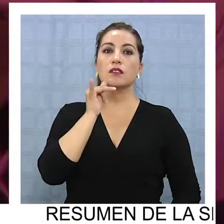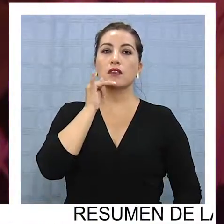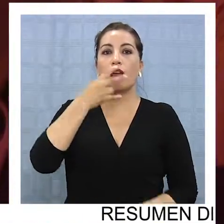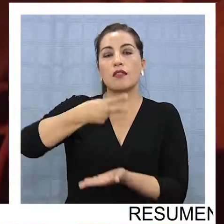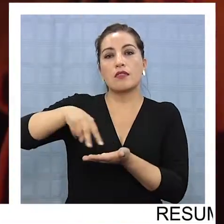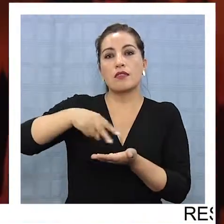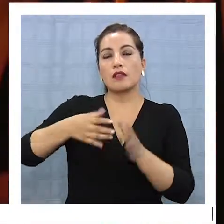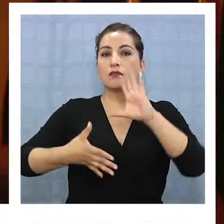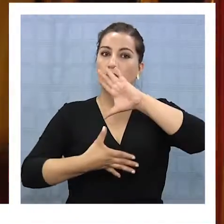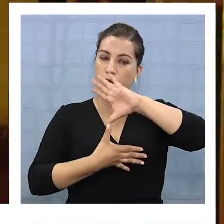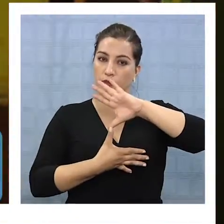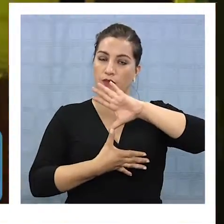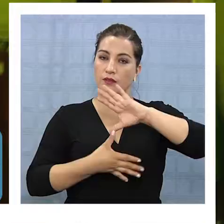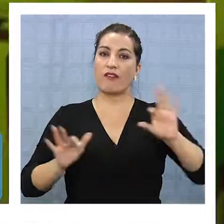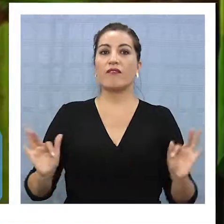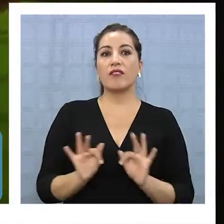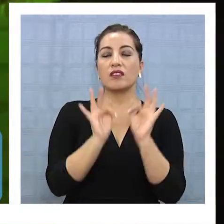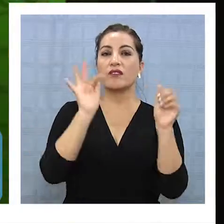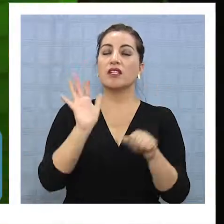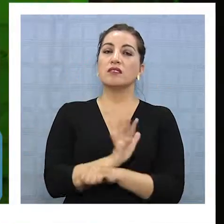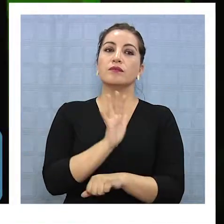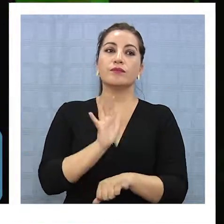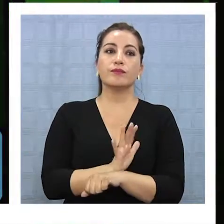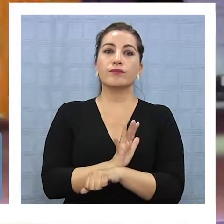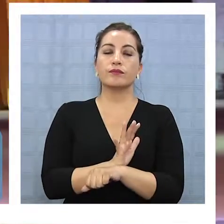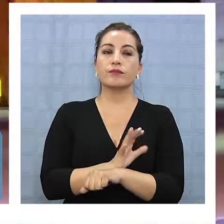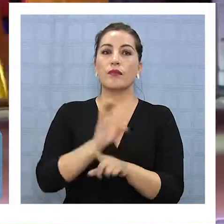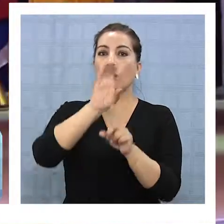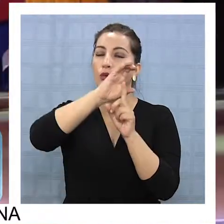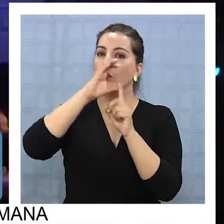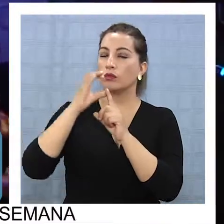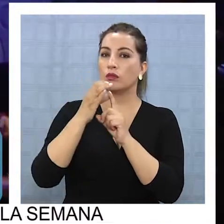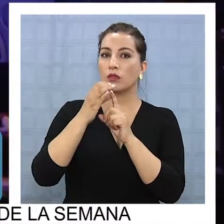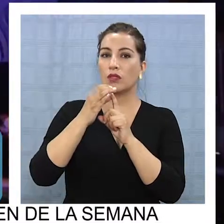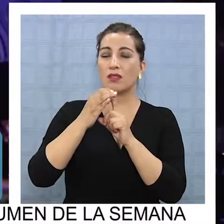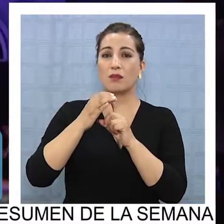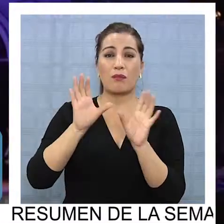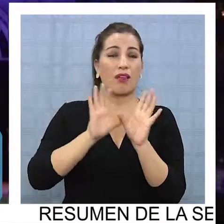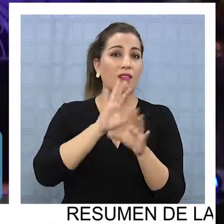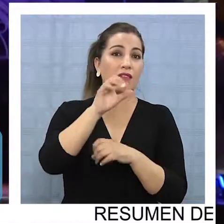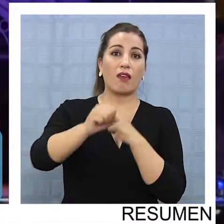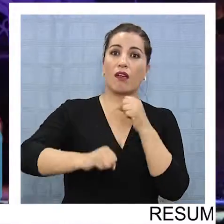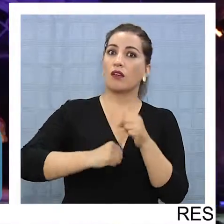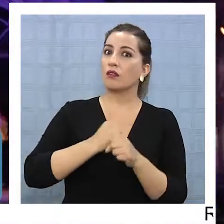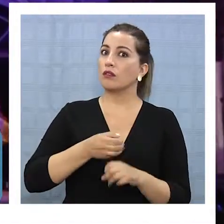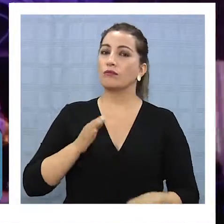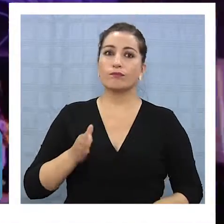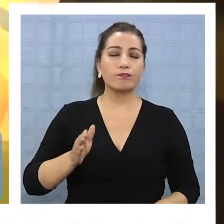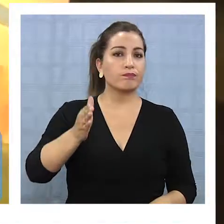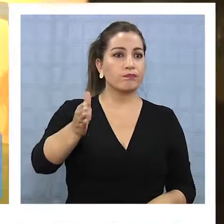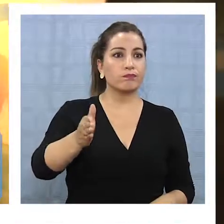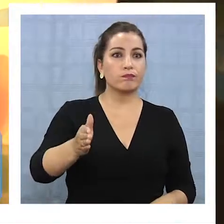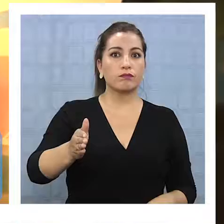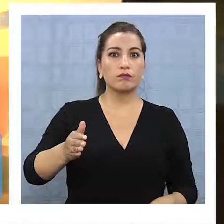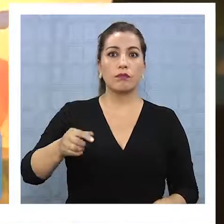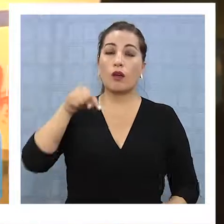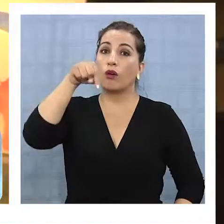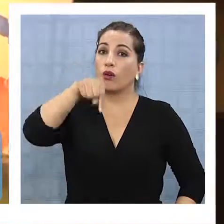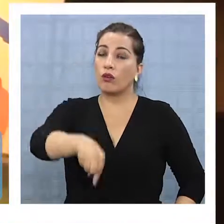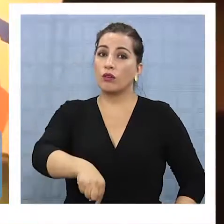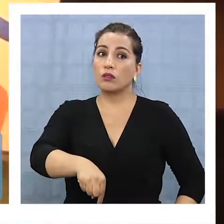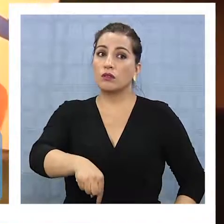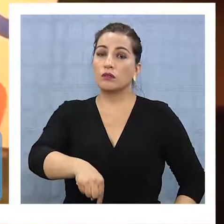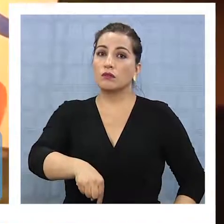Danza América, el Festival de Teatro, eventos culturales con más de una década ininterrumpida de existencia, hoy